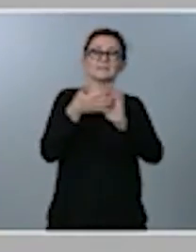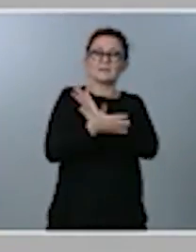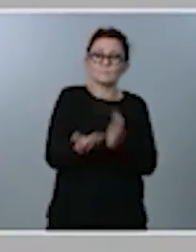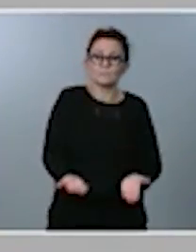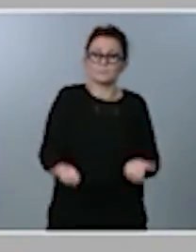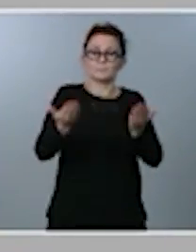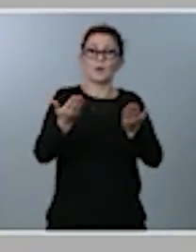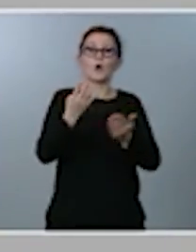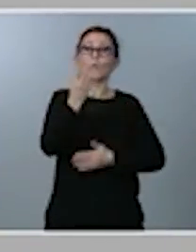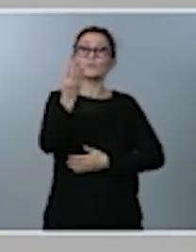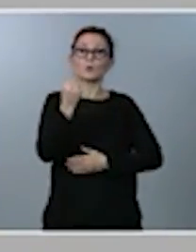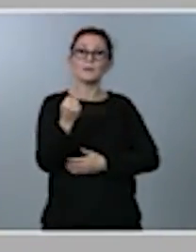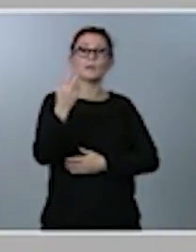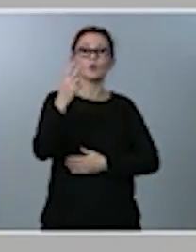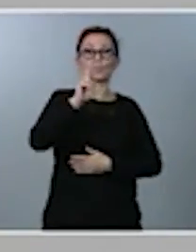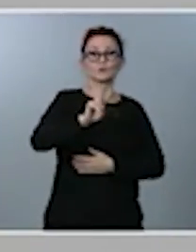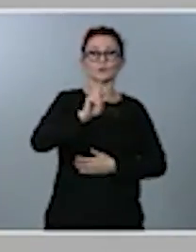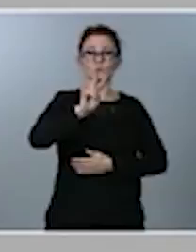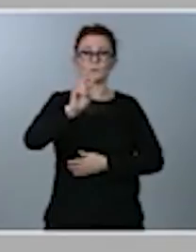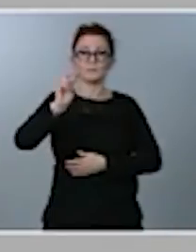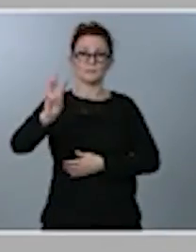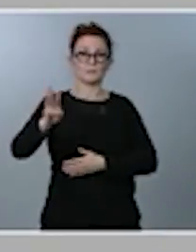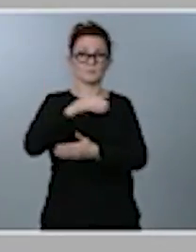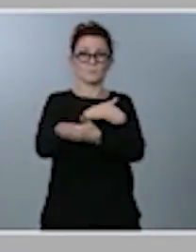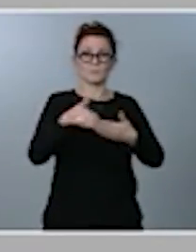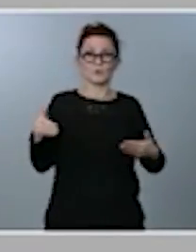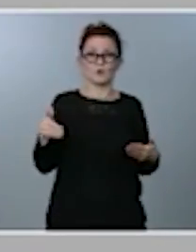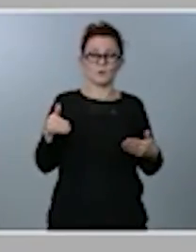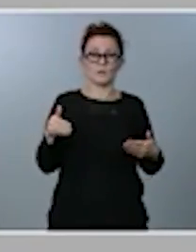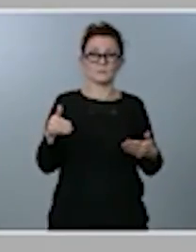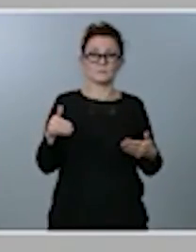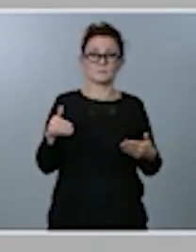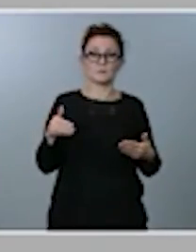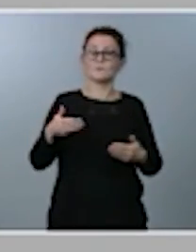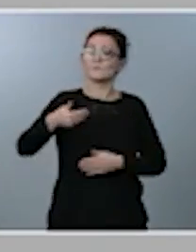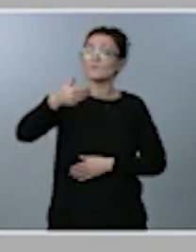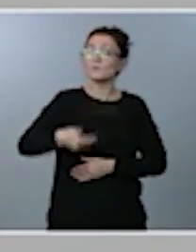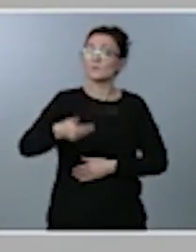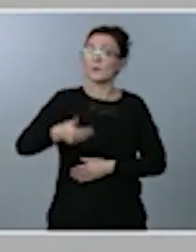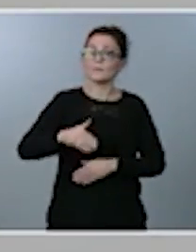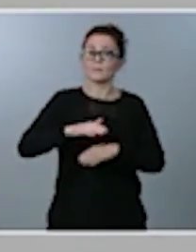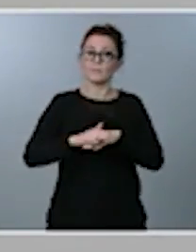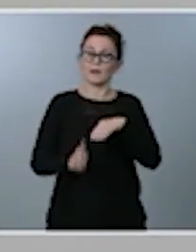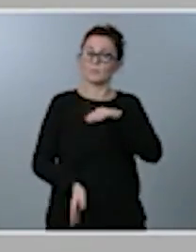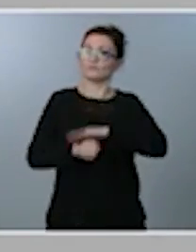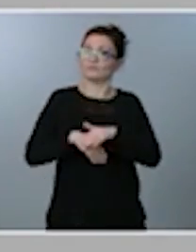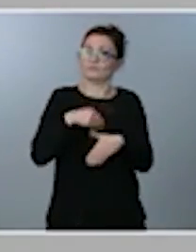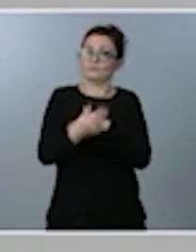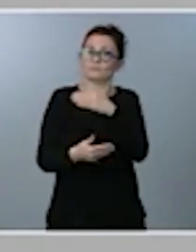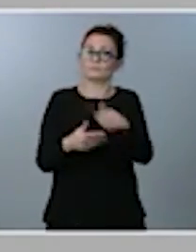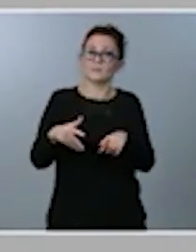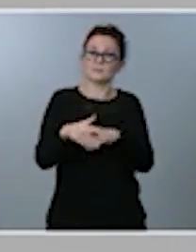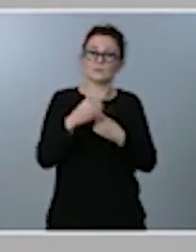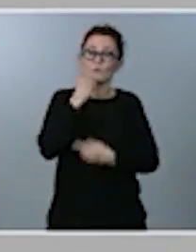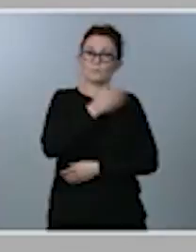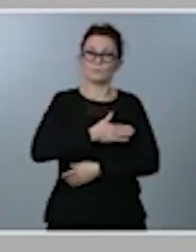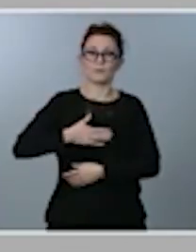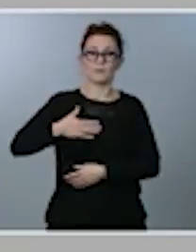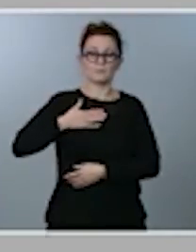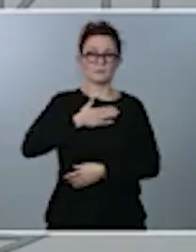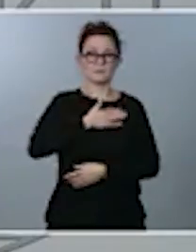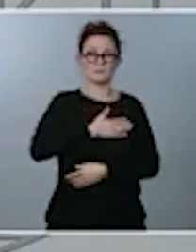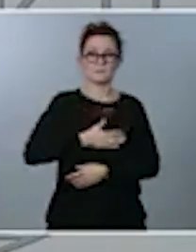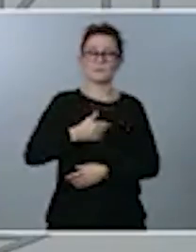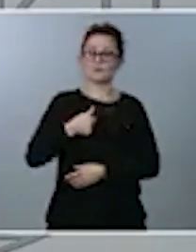.223 millones, lo cual es imprescindible para el sostenimiento del estado del bienestar. Insisto que no están